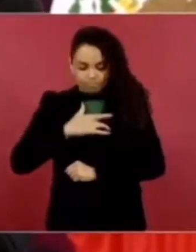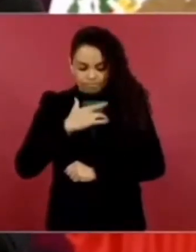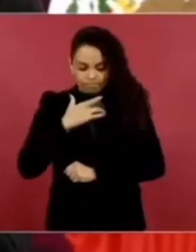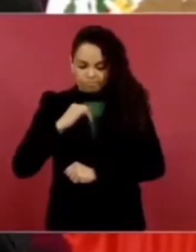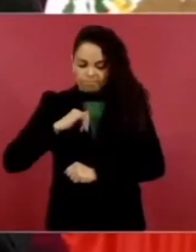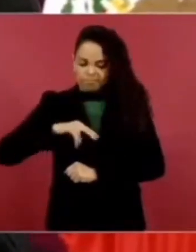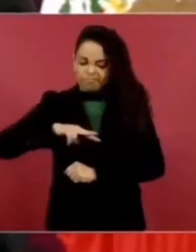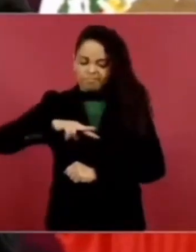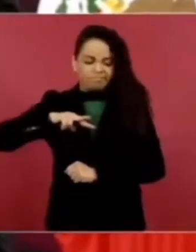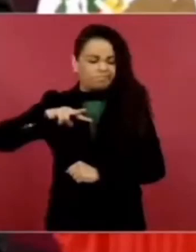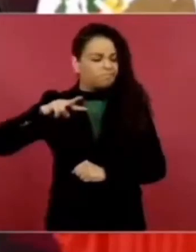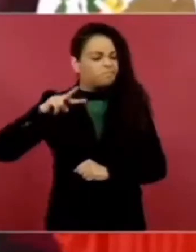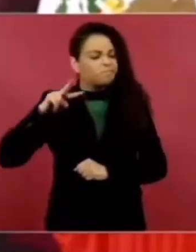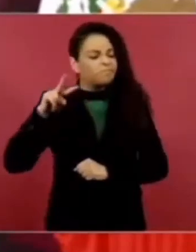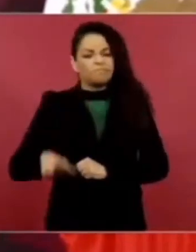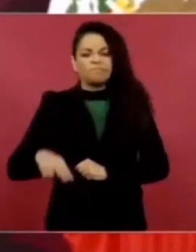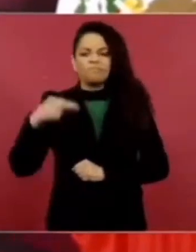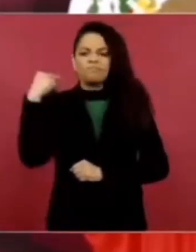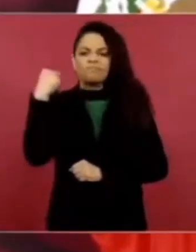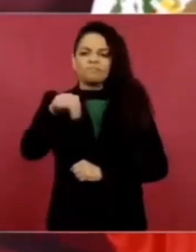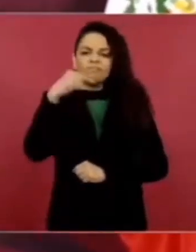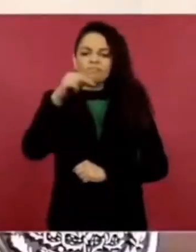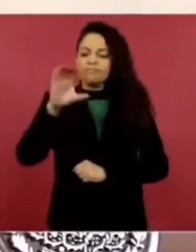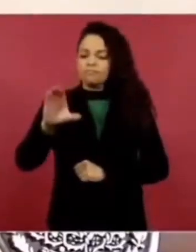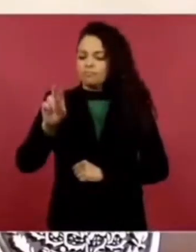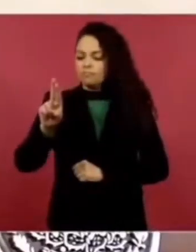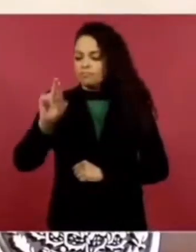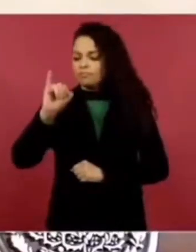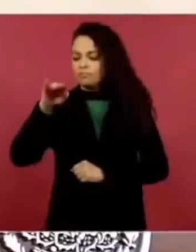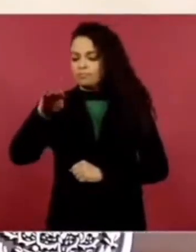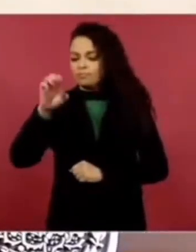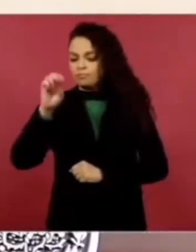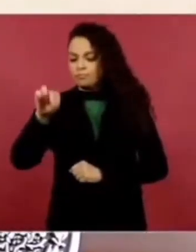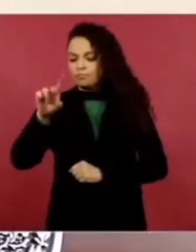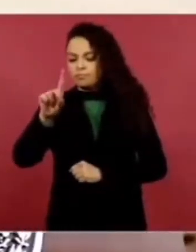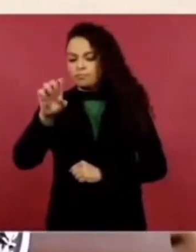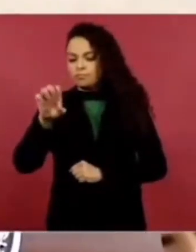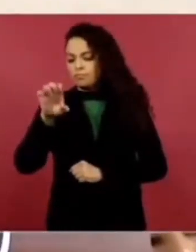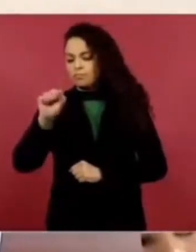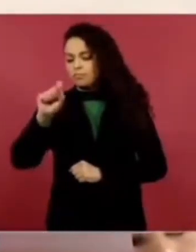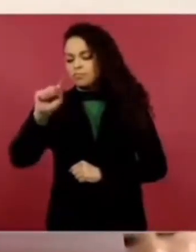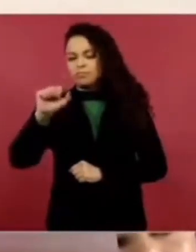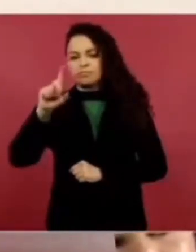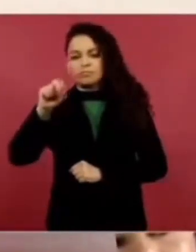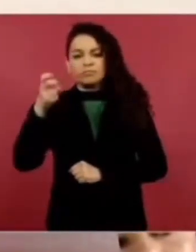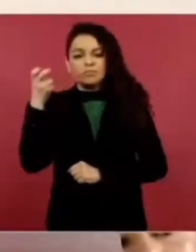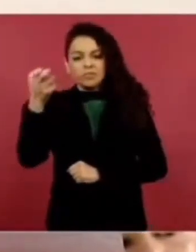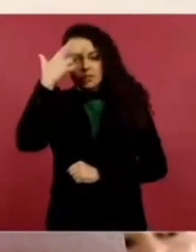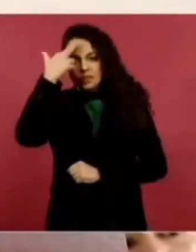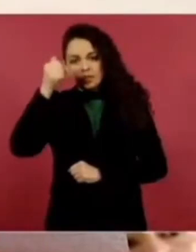si no hay voluntad, lleva mucho tiempo